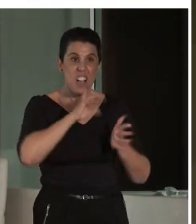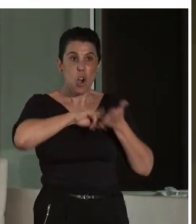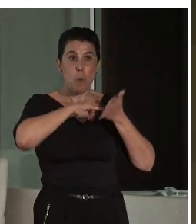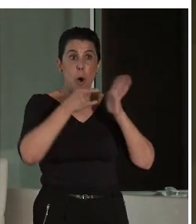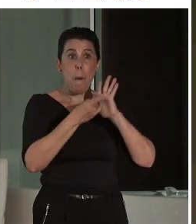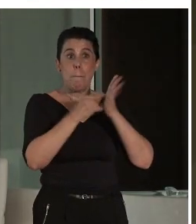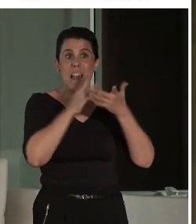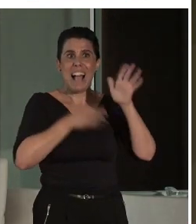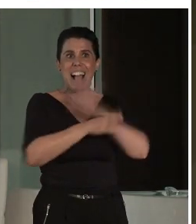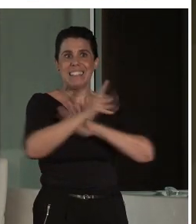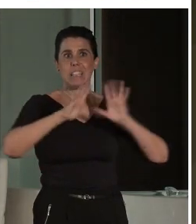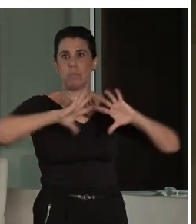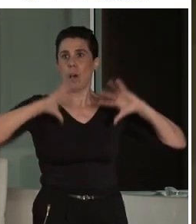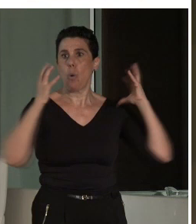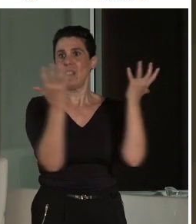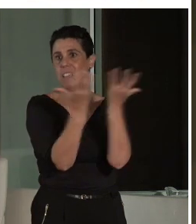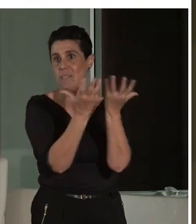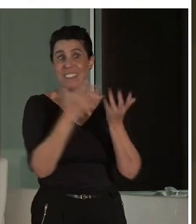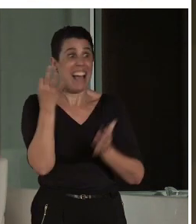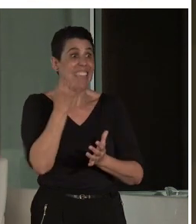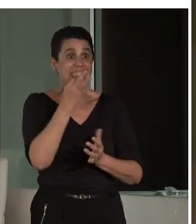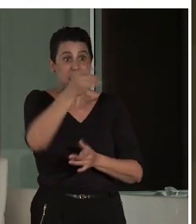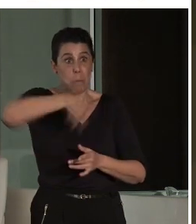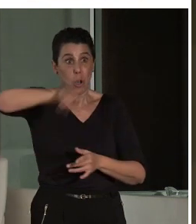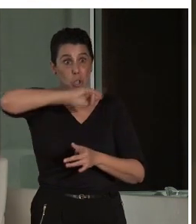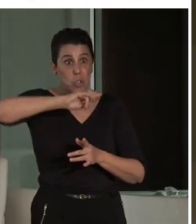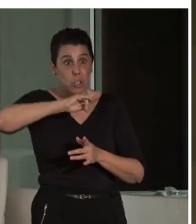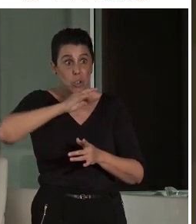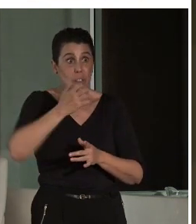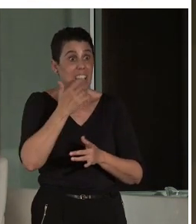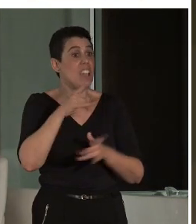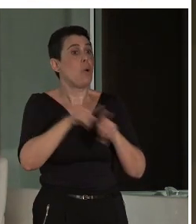es a lo que tendríamos que tender y así no tendríamos esa dificultad que comentabas tú, Delche,